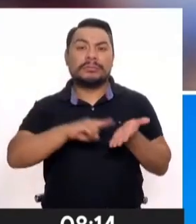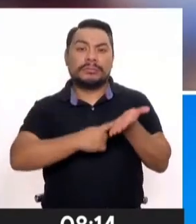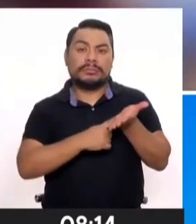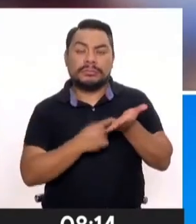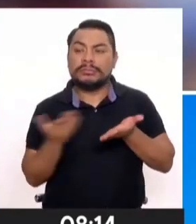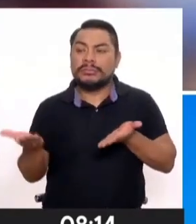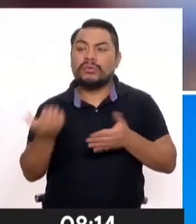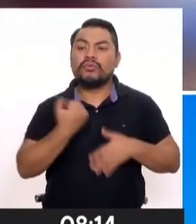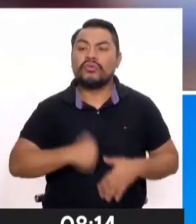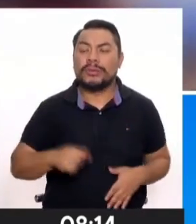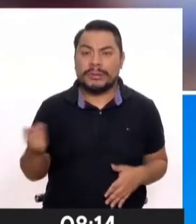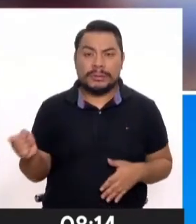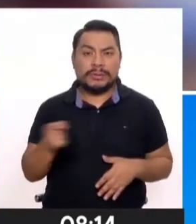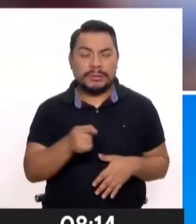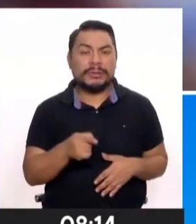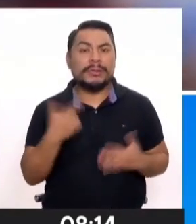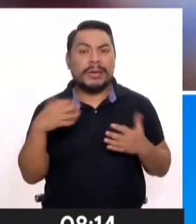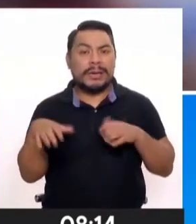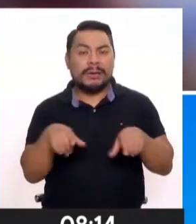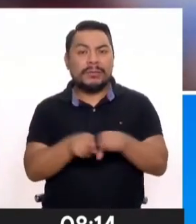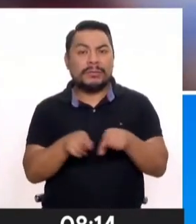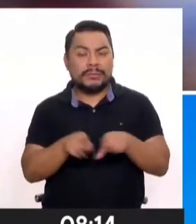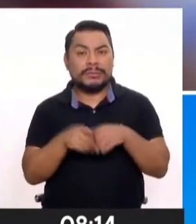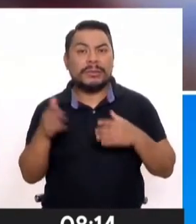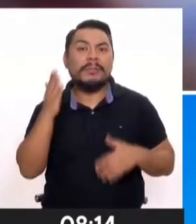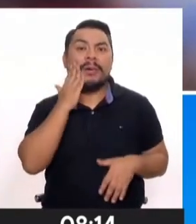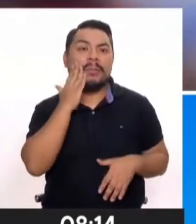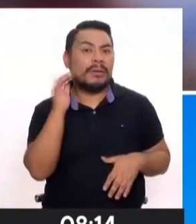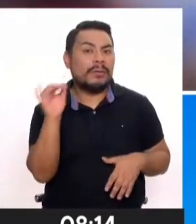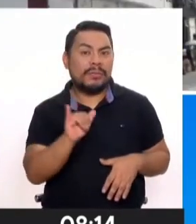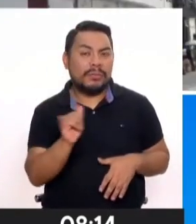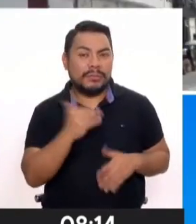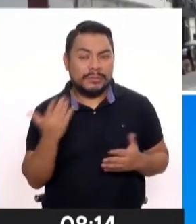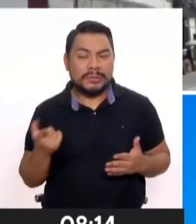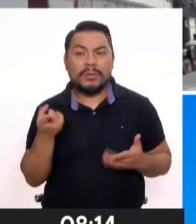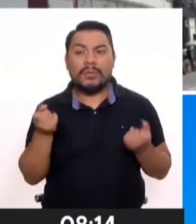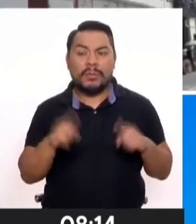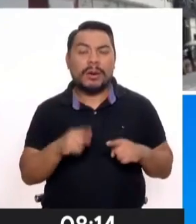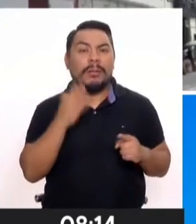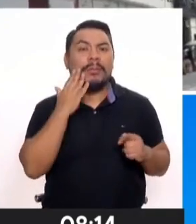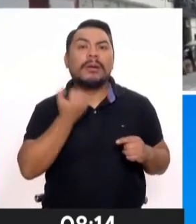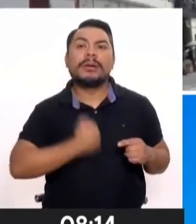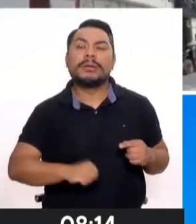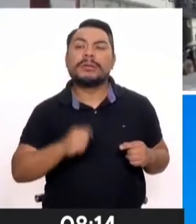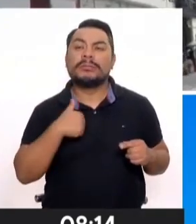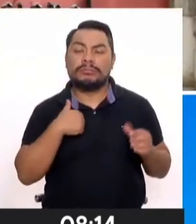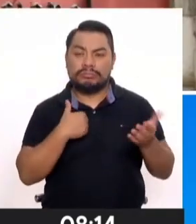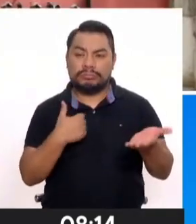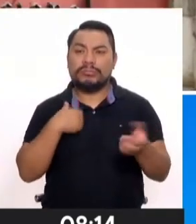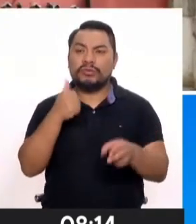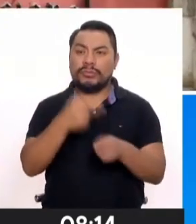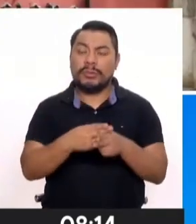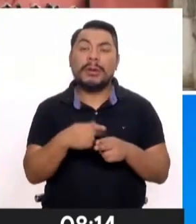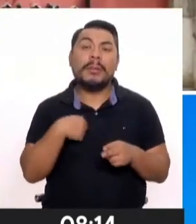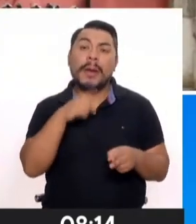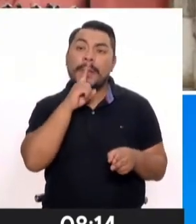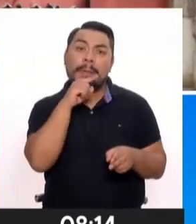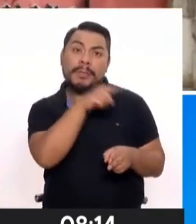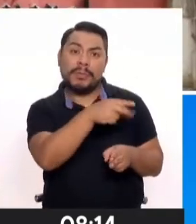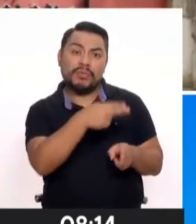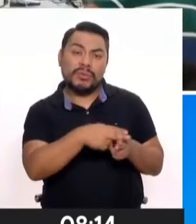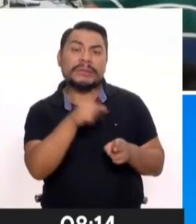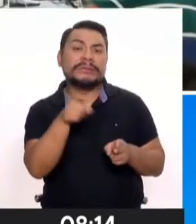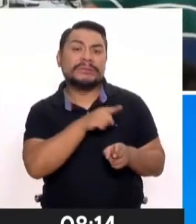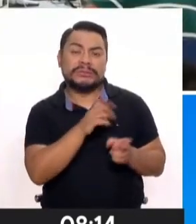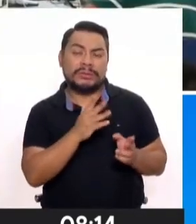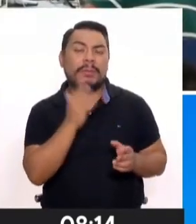inscriba a los niños como lo hubiera hecho si hubiera sido la madre la que los declarase, con los apellidos del padre, pero también hemos